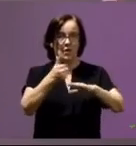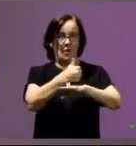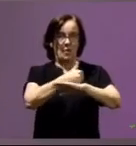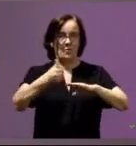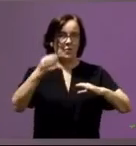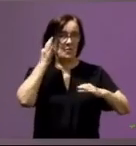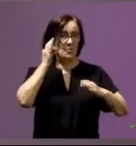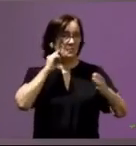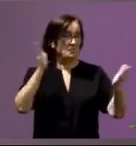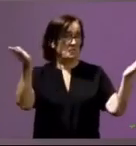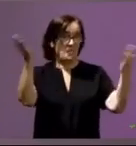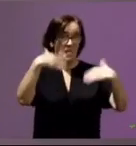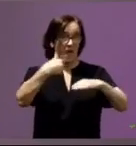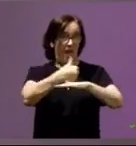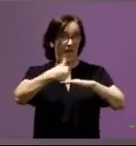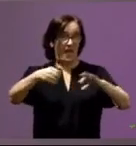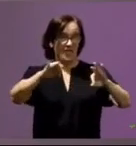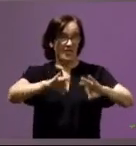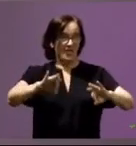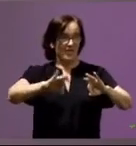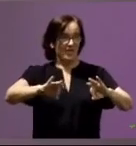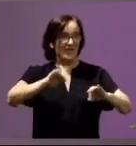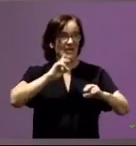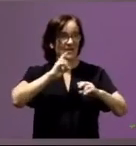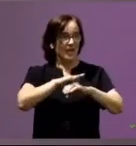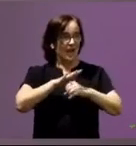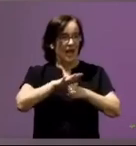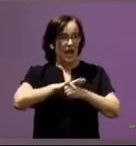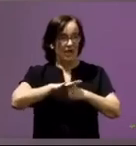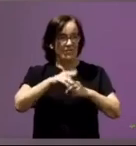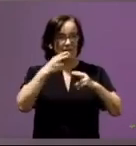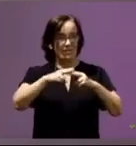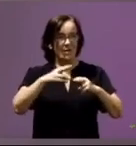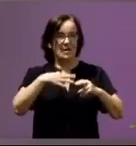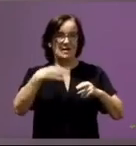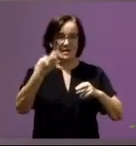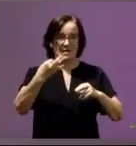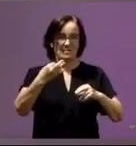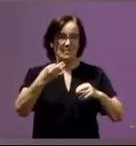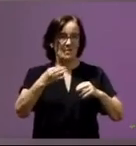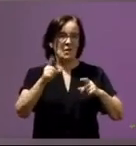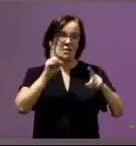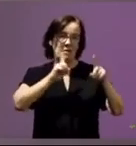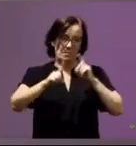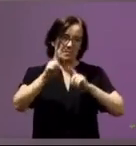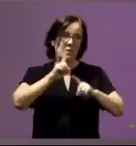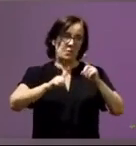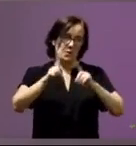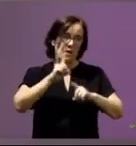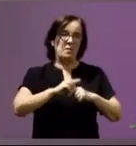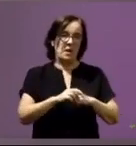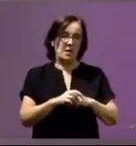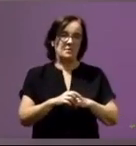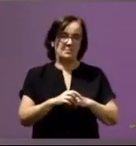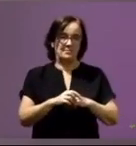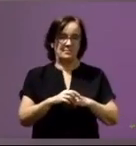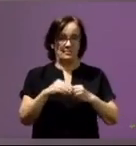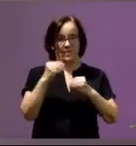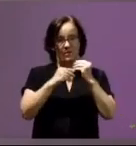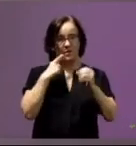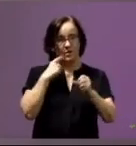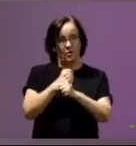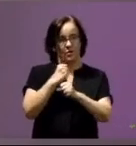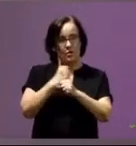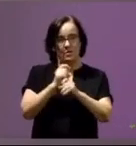las mujeres brillamos por nuestra ausencia o también en el ámbito de la política en el que desde luego seguimos teniendo enormes problemas también para poder desempeñar nuestra